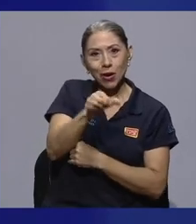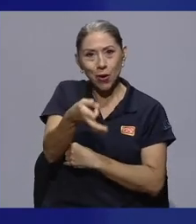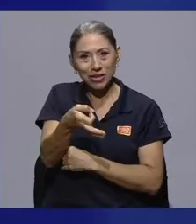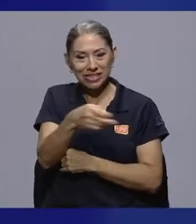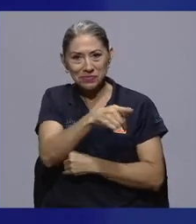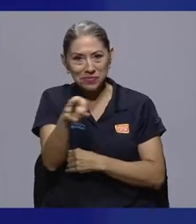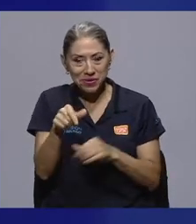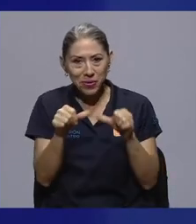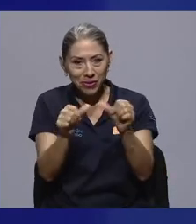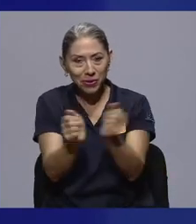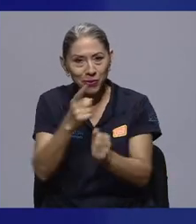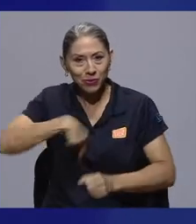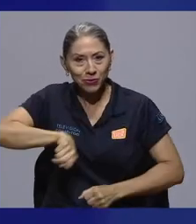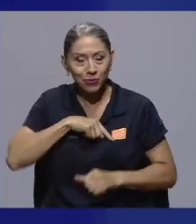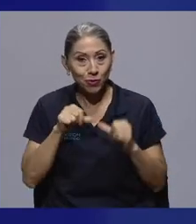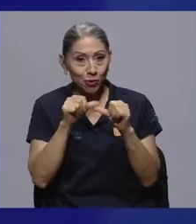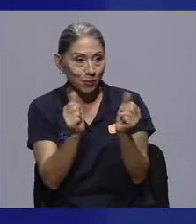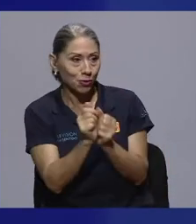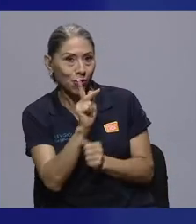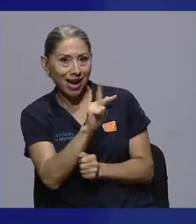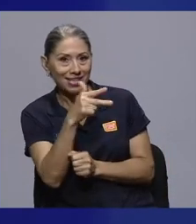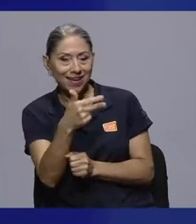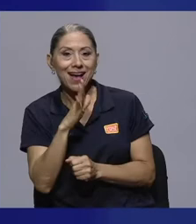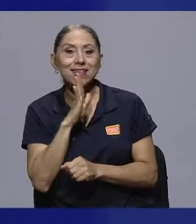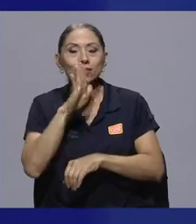nosotros que ya continuamos con Carla Chávez hablando de economía circular.